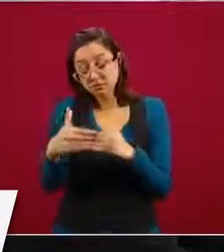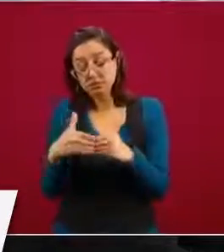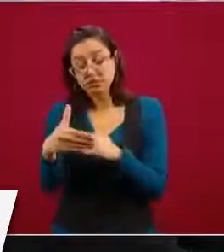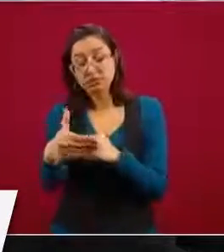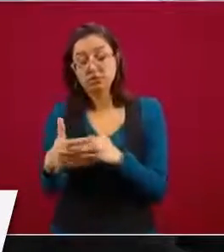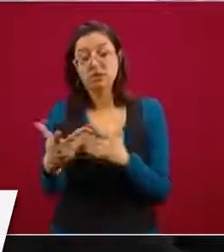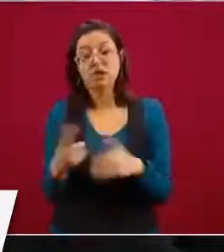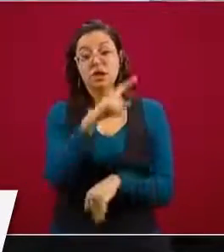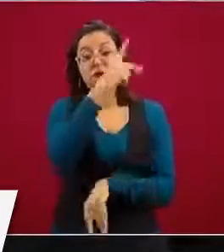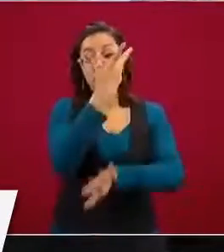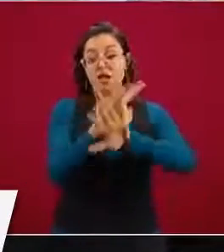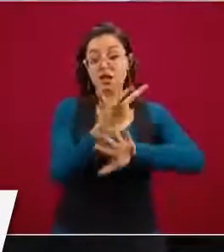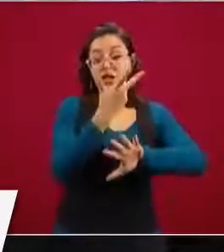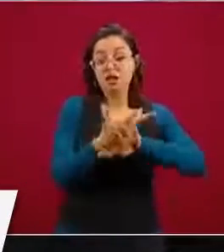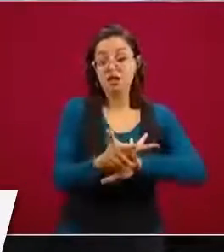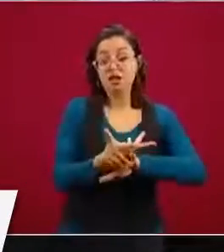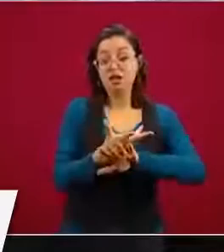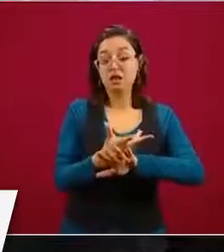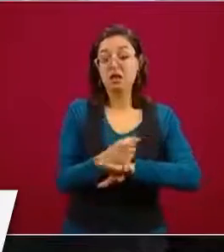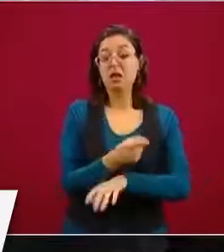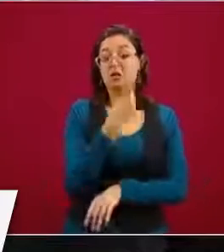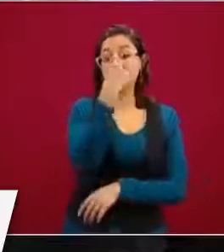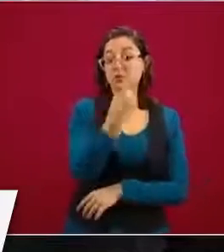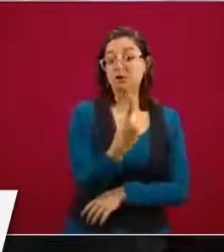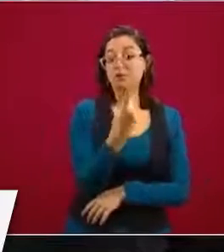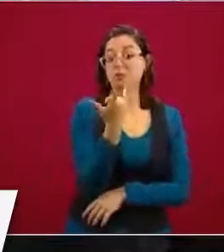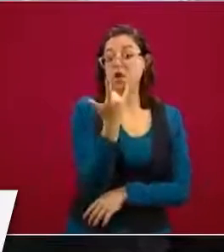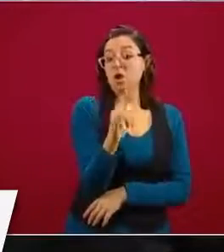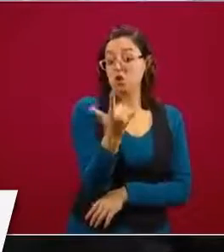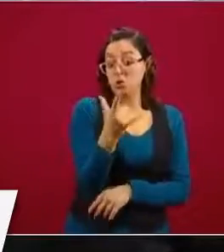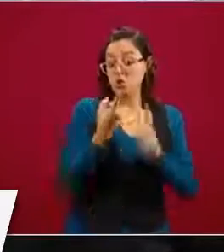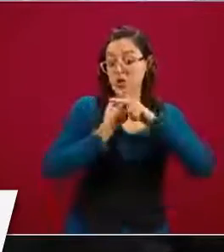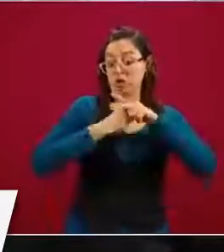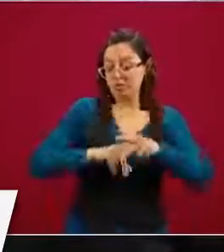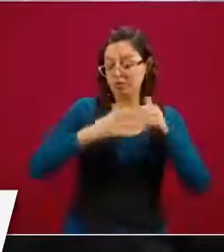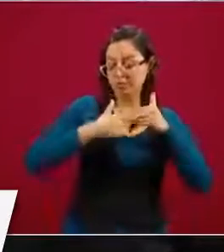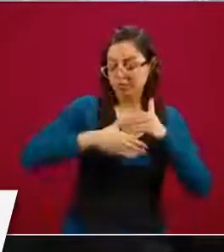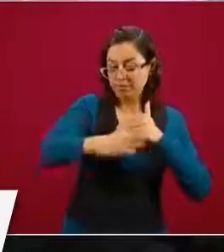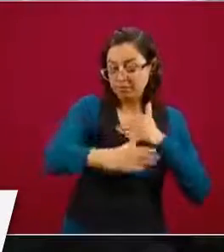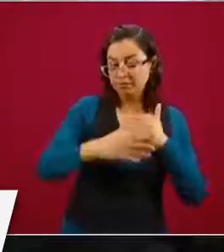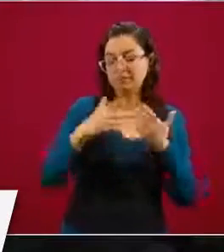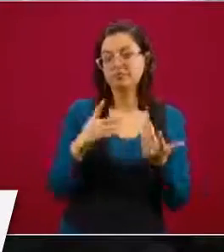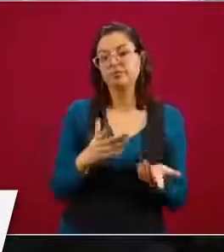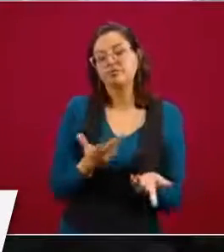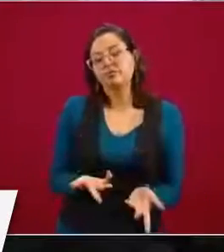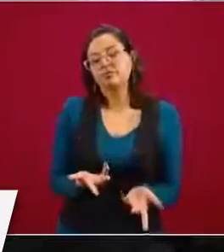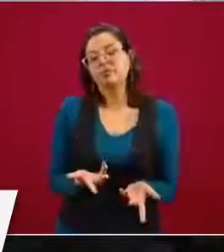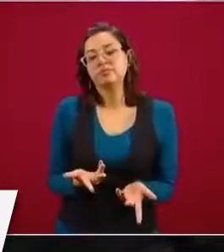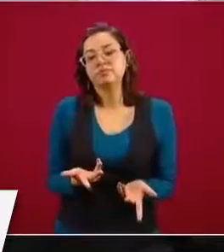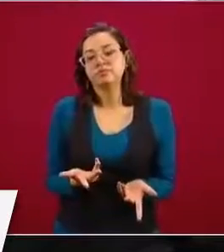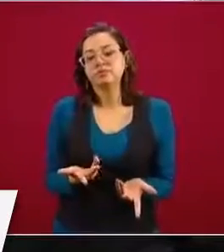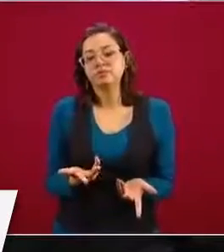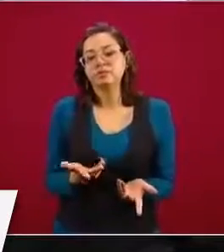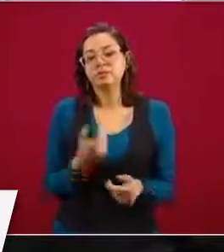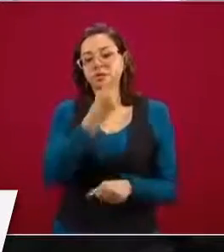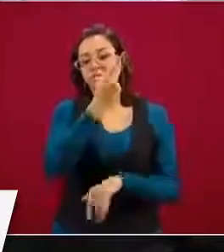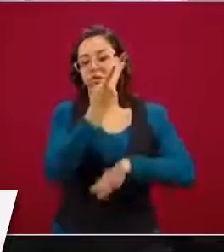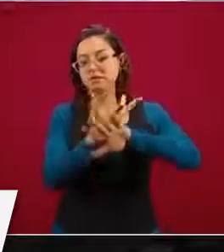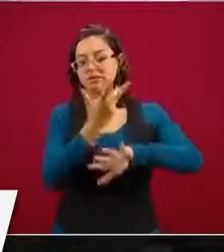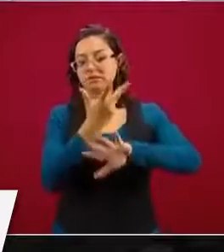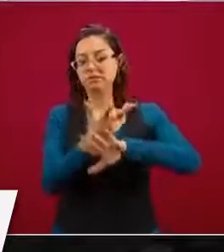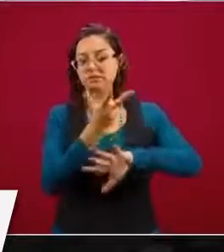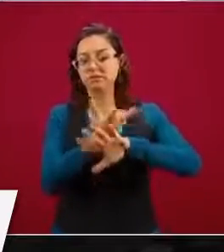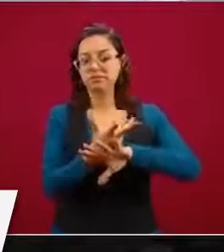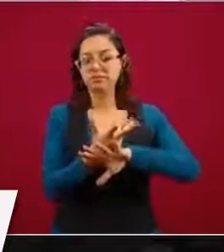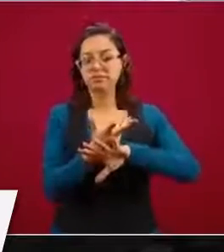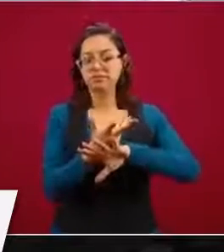que va a… Estados Unidos ya se declara que a partir del primero de julio va a entrar en vigor. Preguntarle si… y hay que tomar en cuenta que Estados Unidos lleva